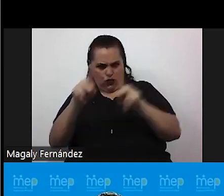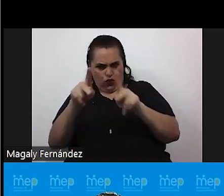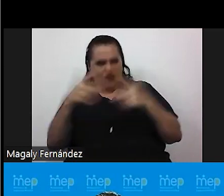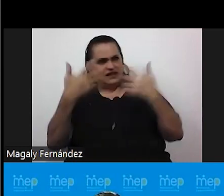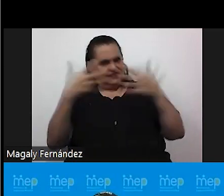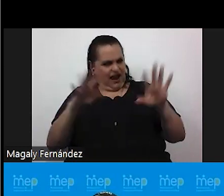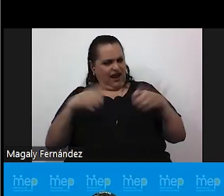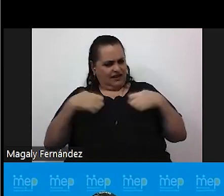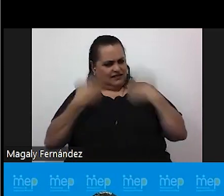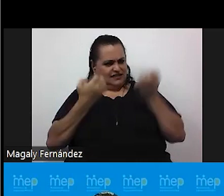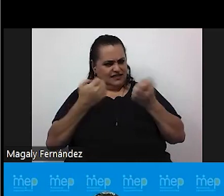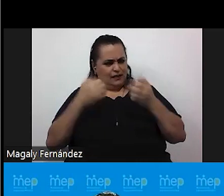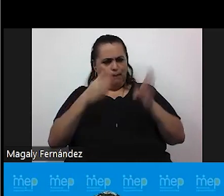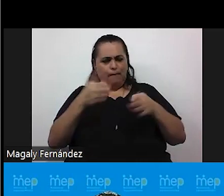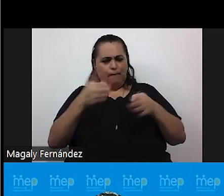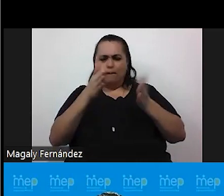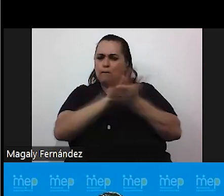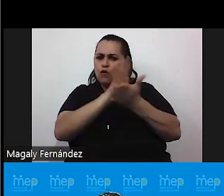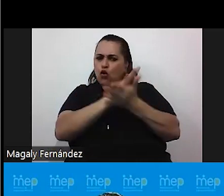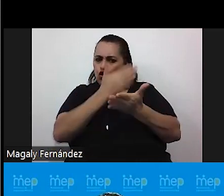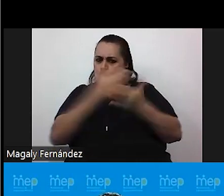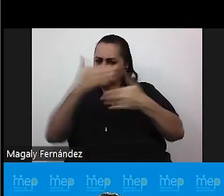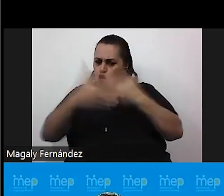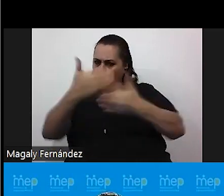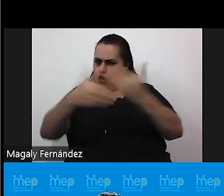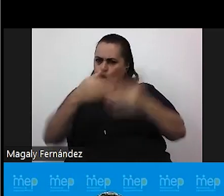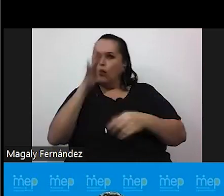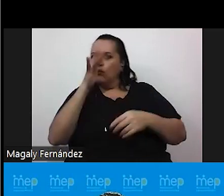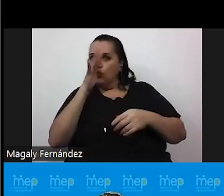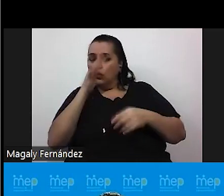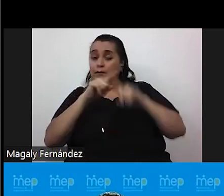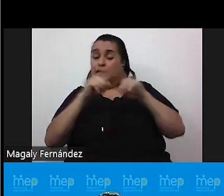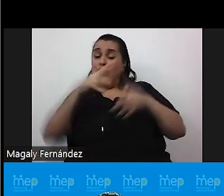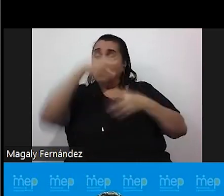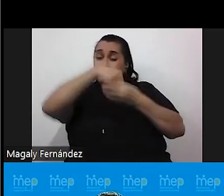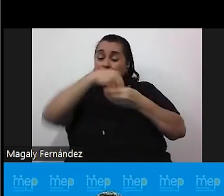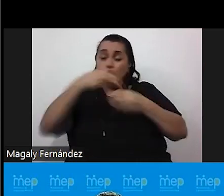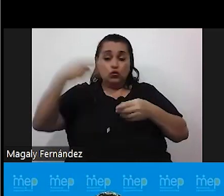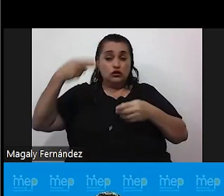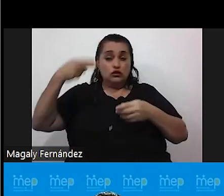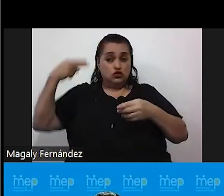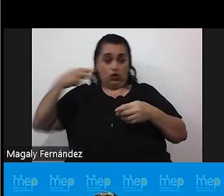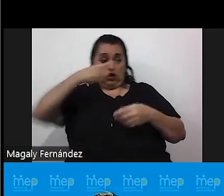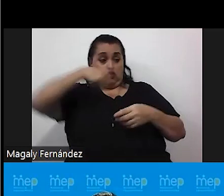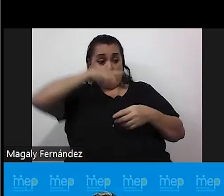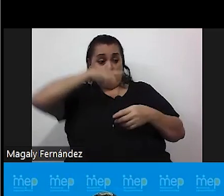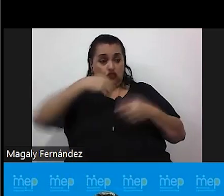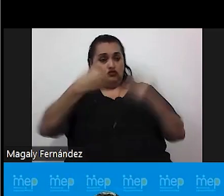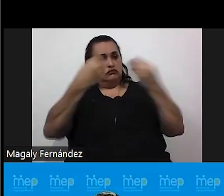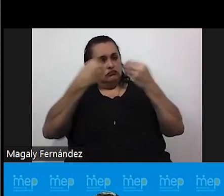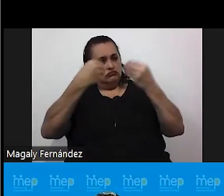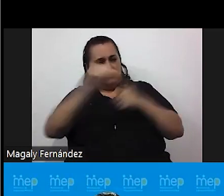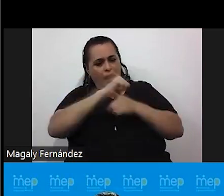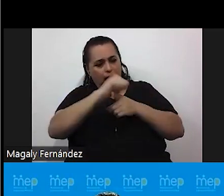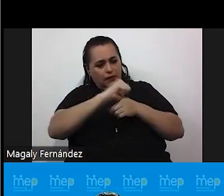de bullying y acá es importante rescatar dentro de la historia cuando nos han capacitado para entender este tema